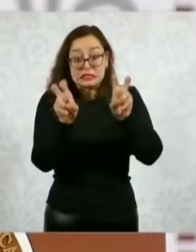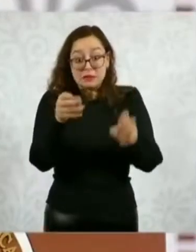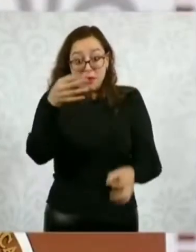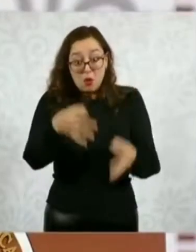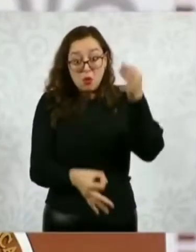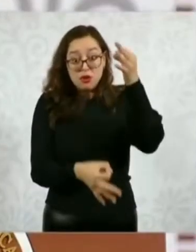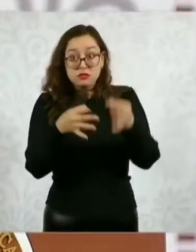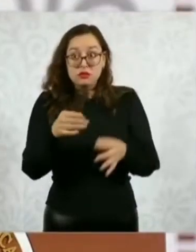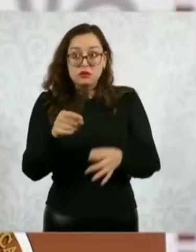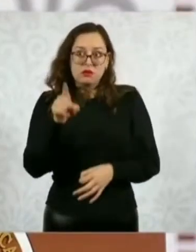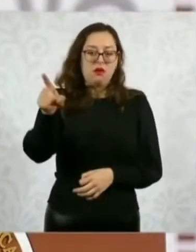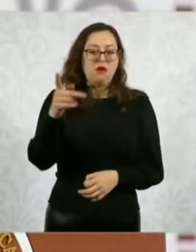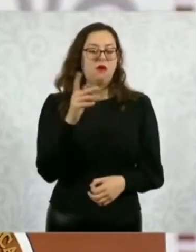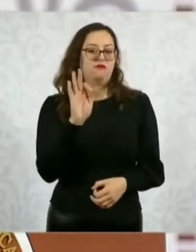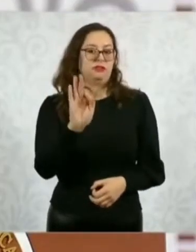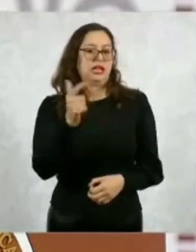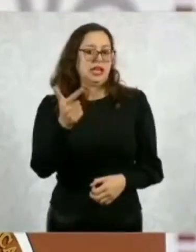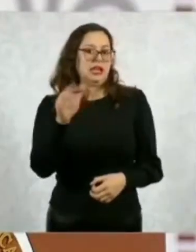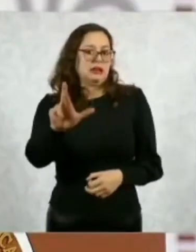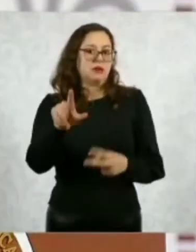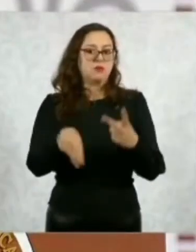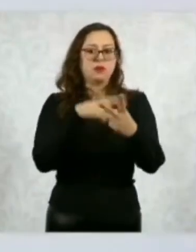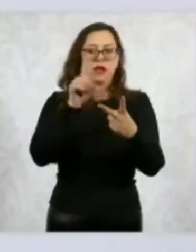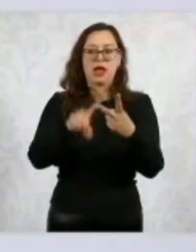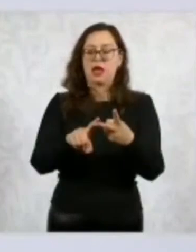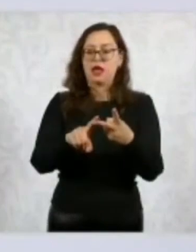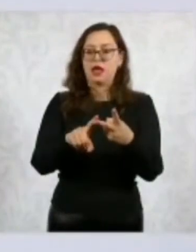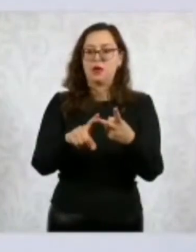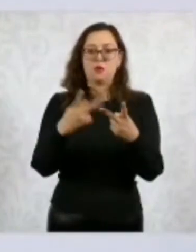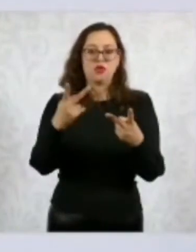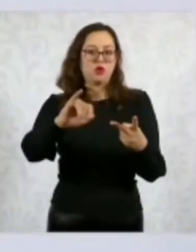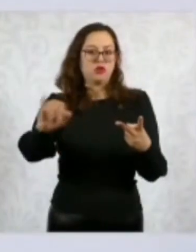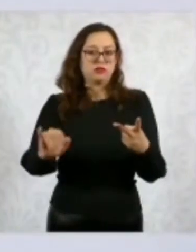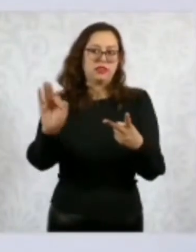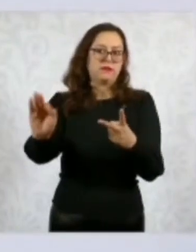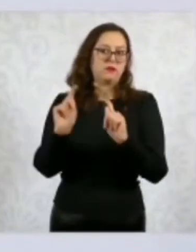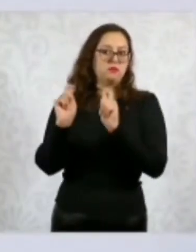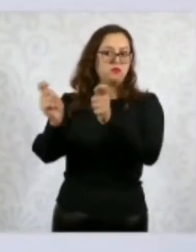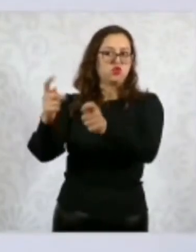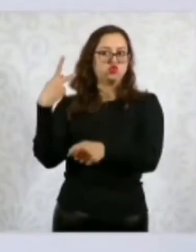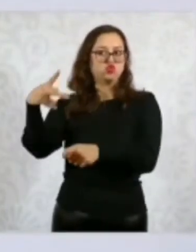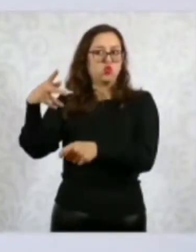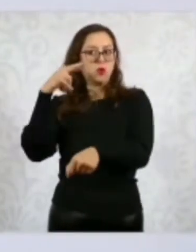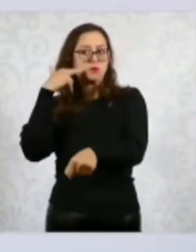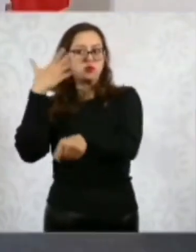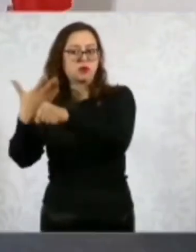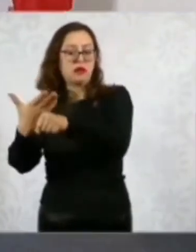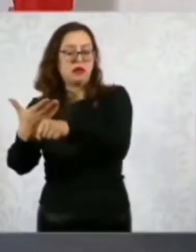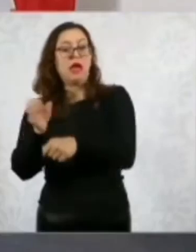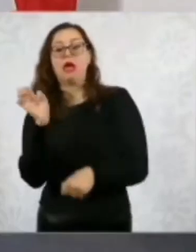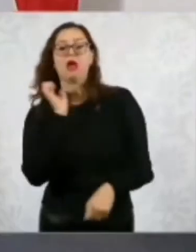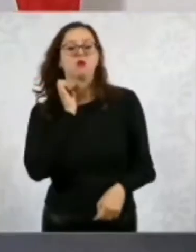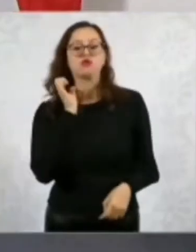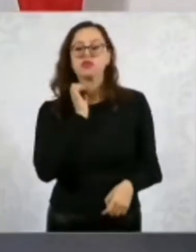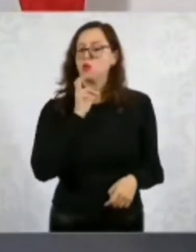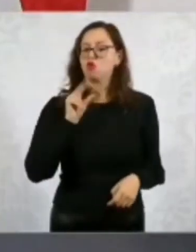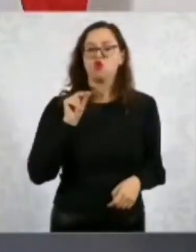corresponde al Ejecutivo. Yo pienso que, así como dije ayer que hace